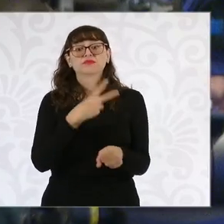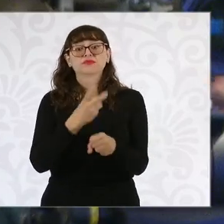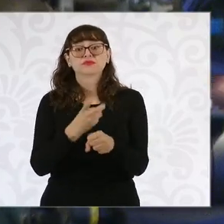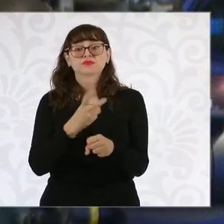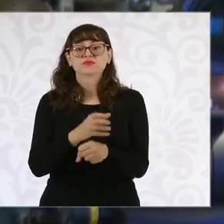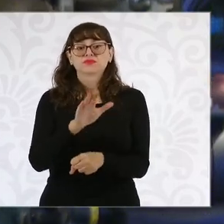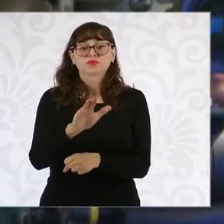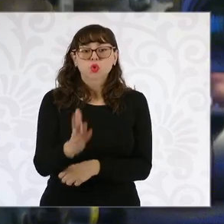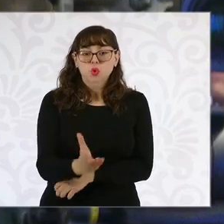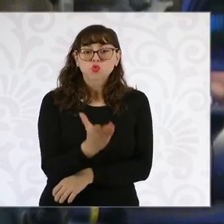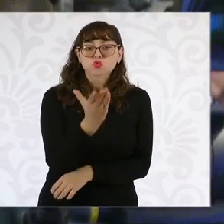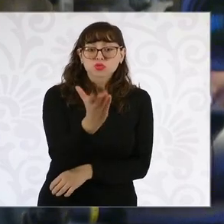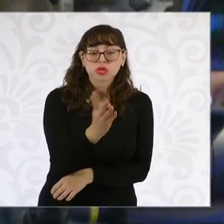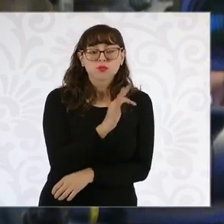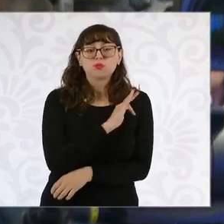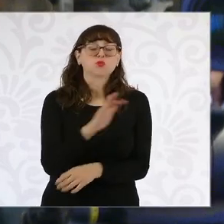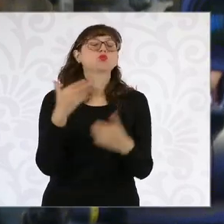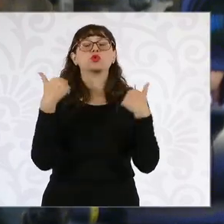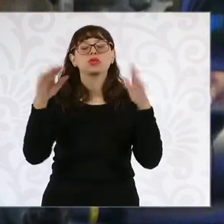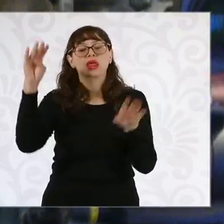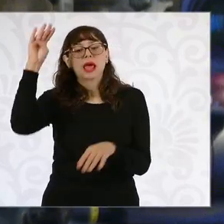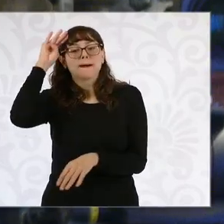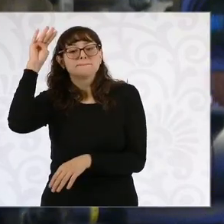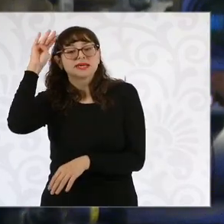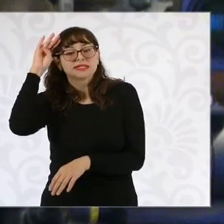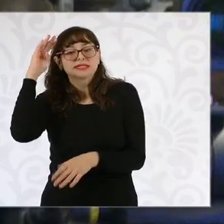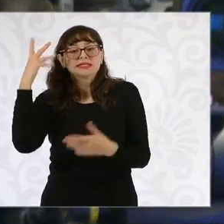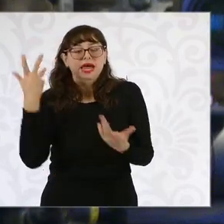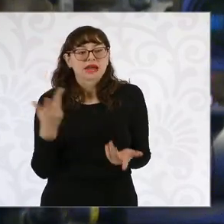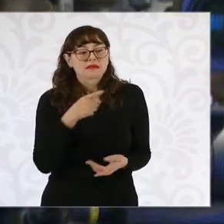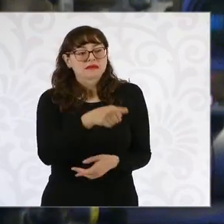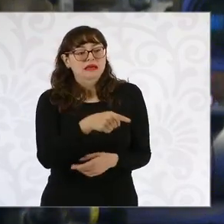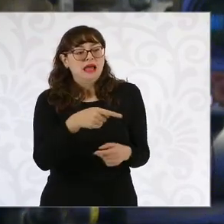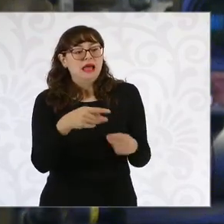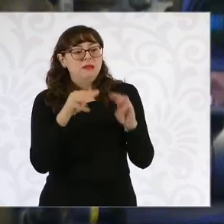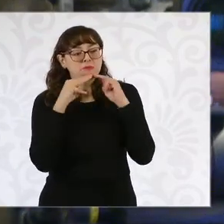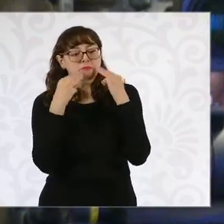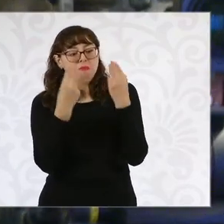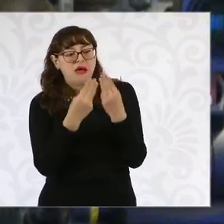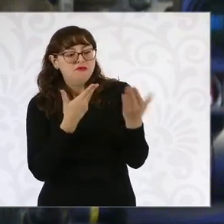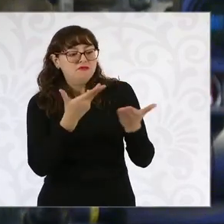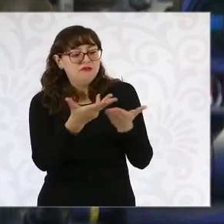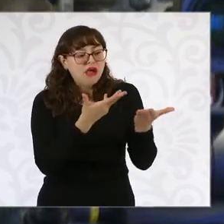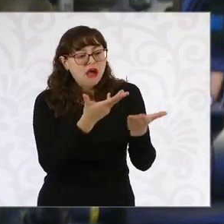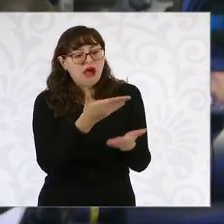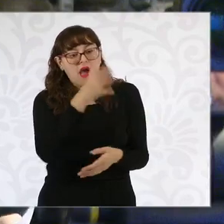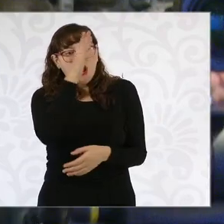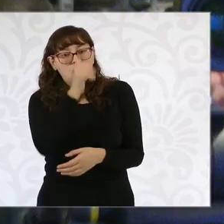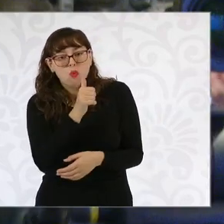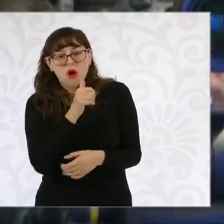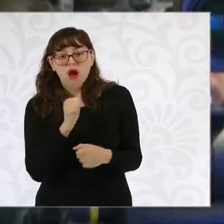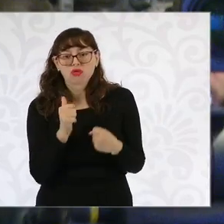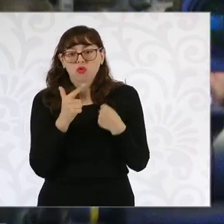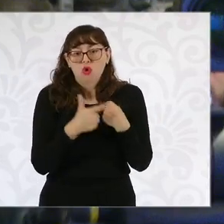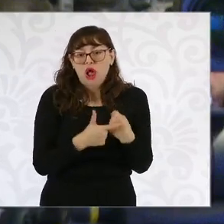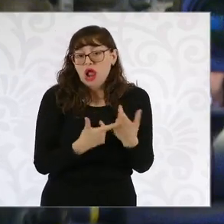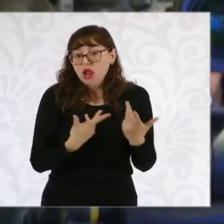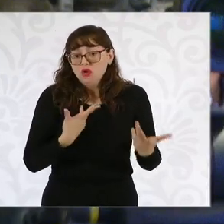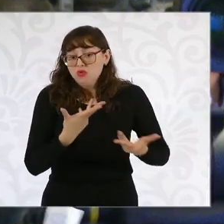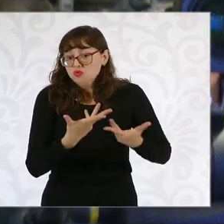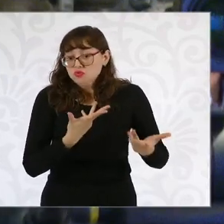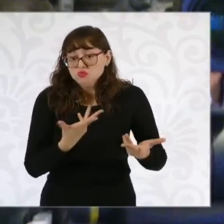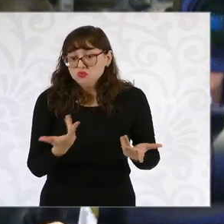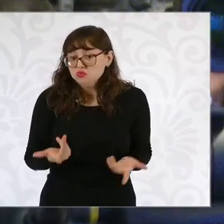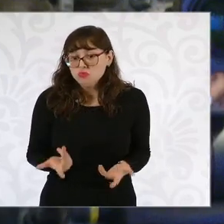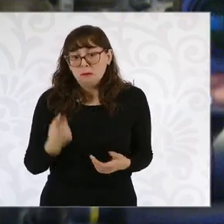Genaro García Luna, sino como lo propuso un diputado de Morena, Manuel Espino. No sé, amnistía, focalizar algún diálogo